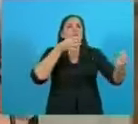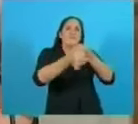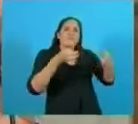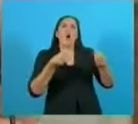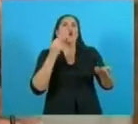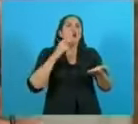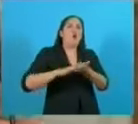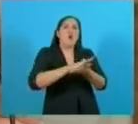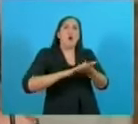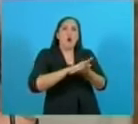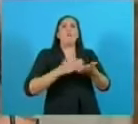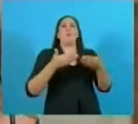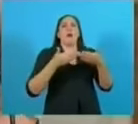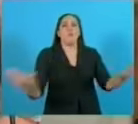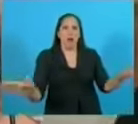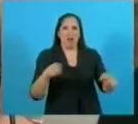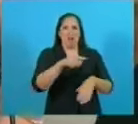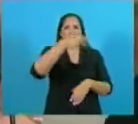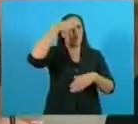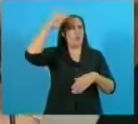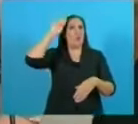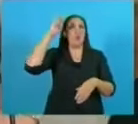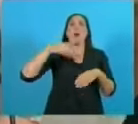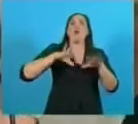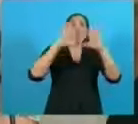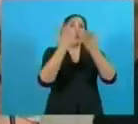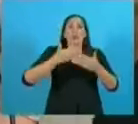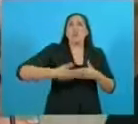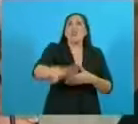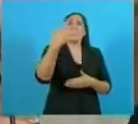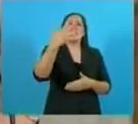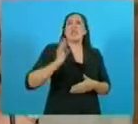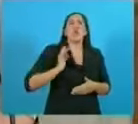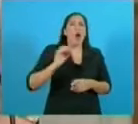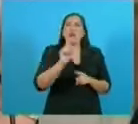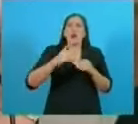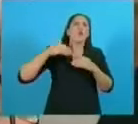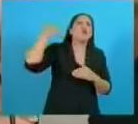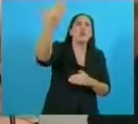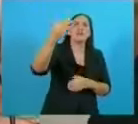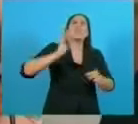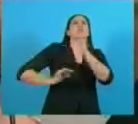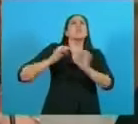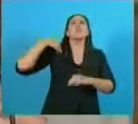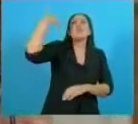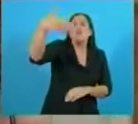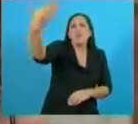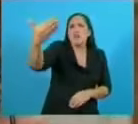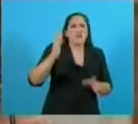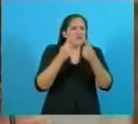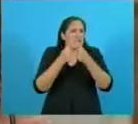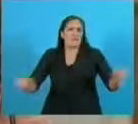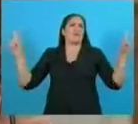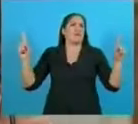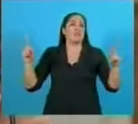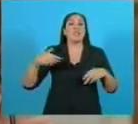argentinos, el mundo dentro de 5 años, no dentro de 5 siglos, va a ser diferente, dentro